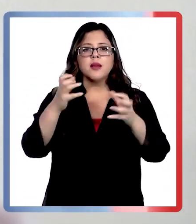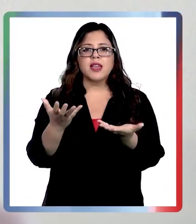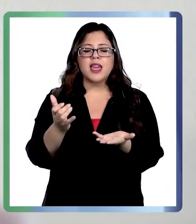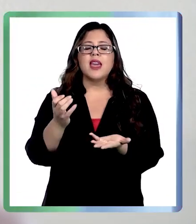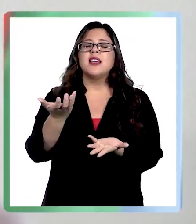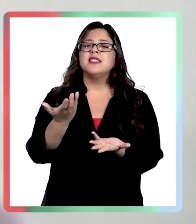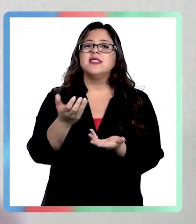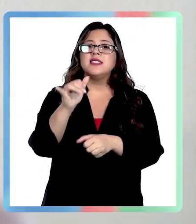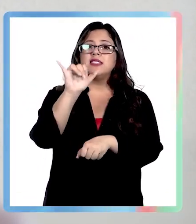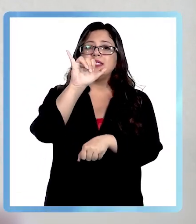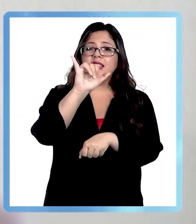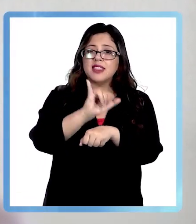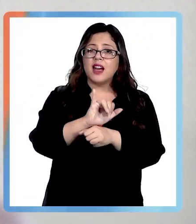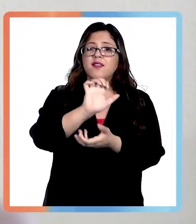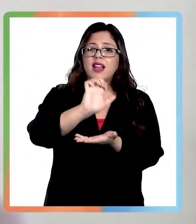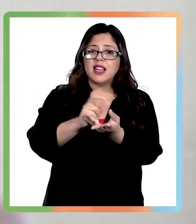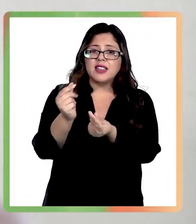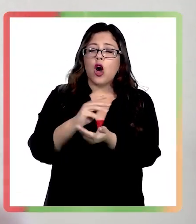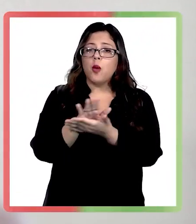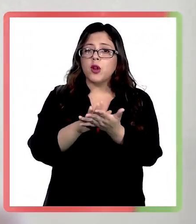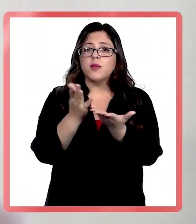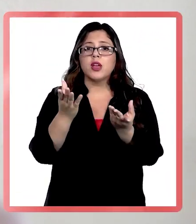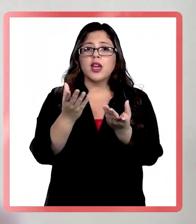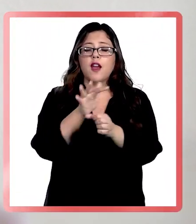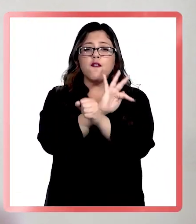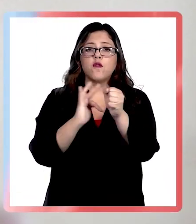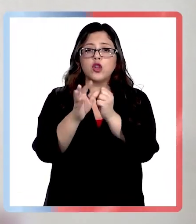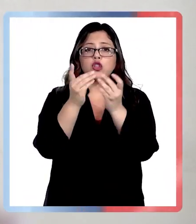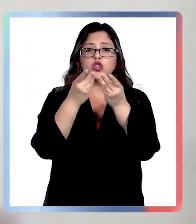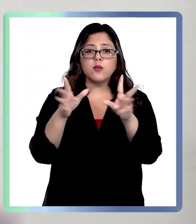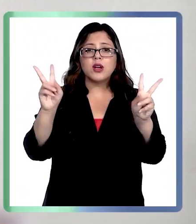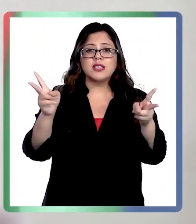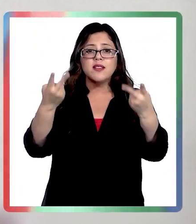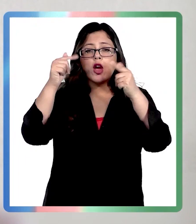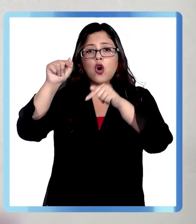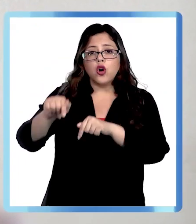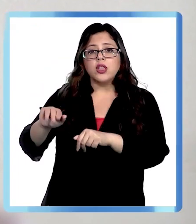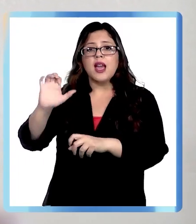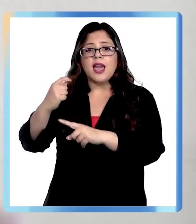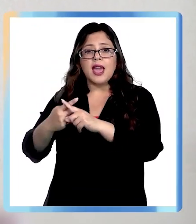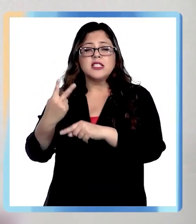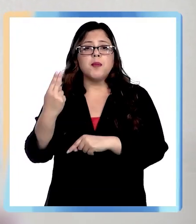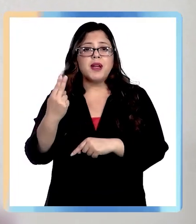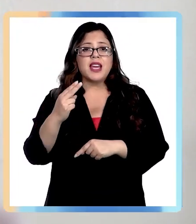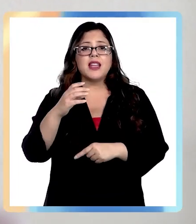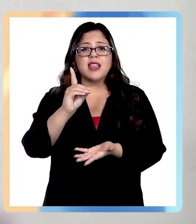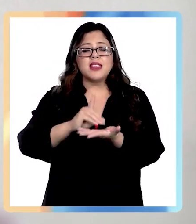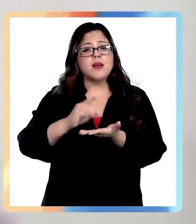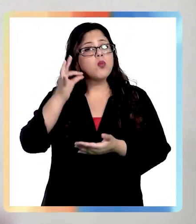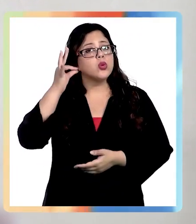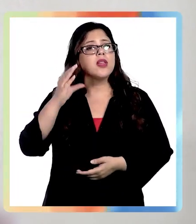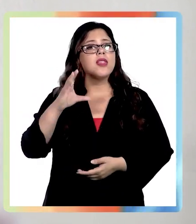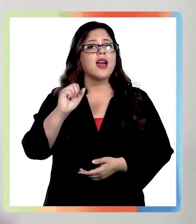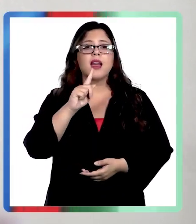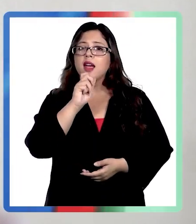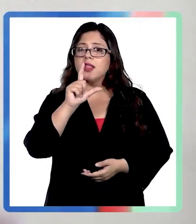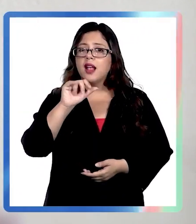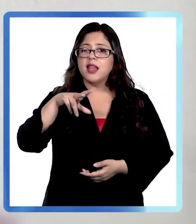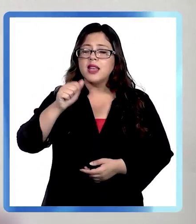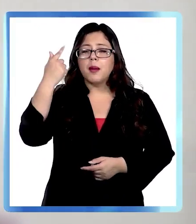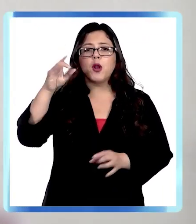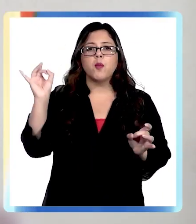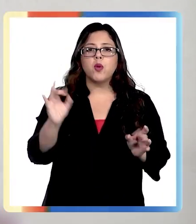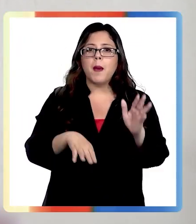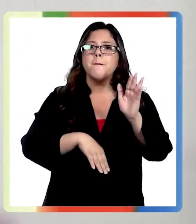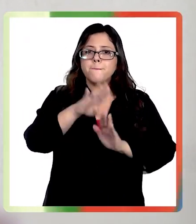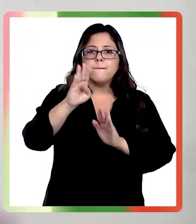como es la Fundación Democracia Viva. Hoy cae en la expareja de la diputada Catalina Pérez, pero no me cabe duda que se van a ir sumando nombres